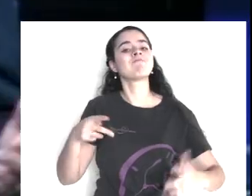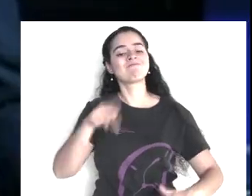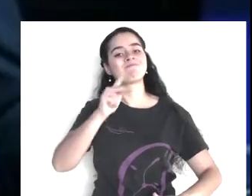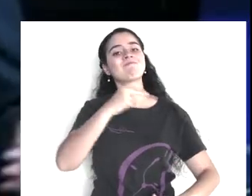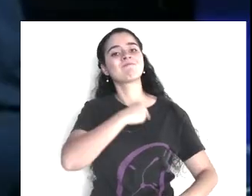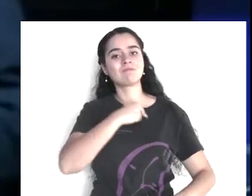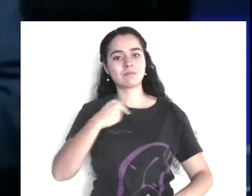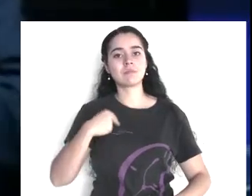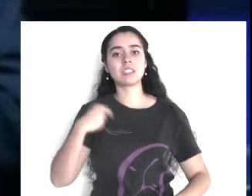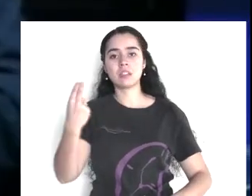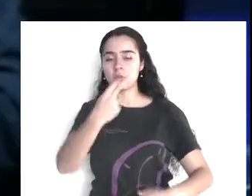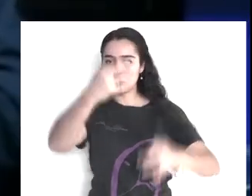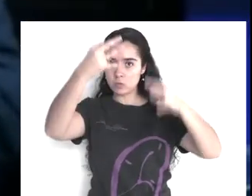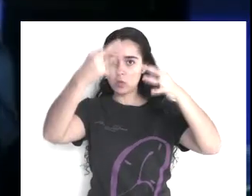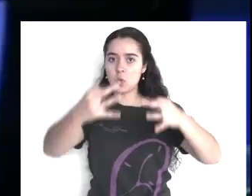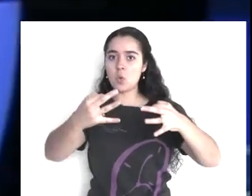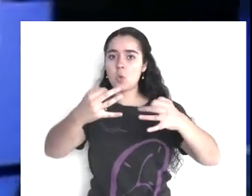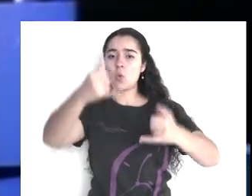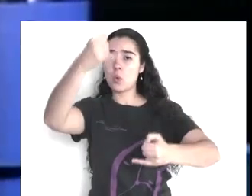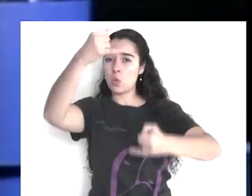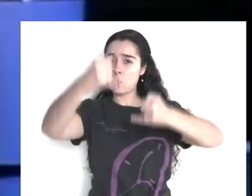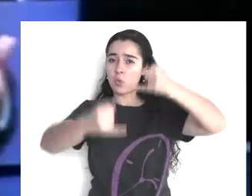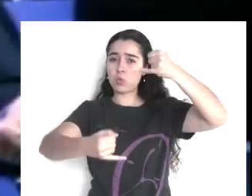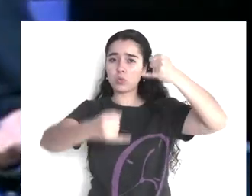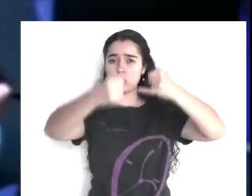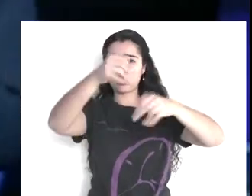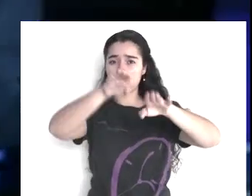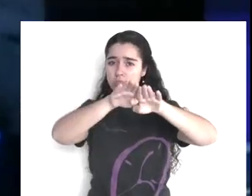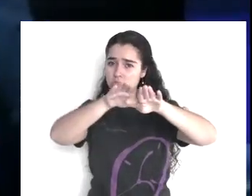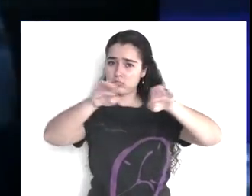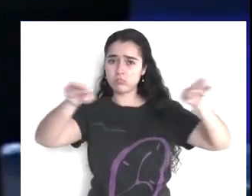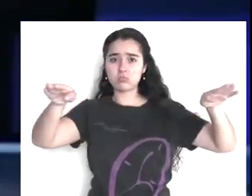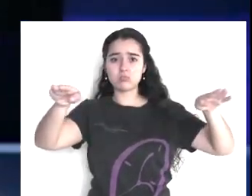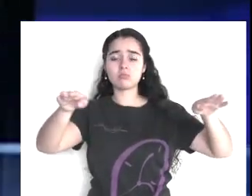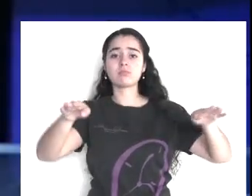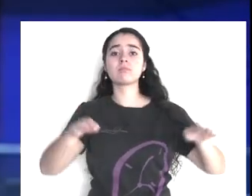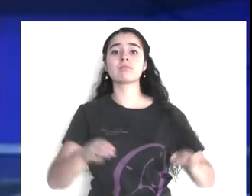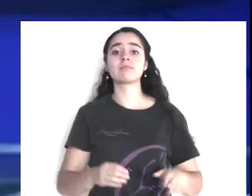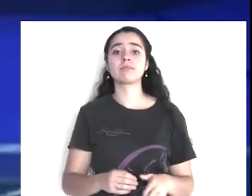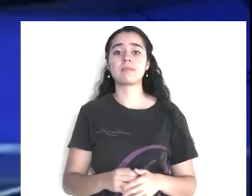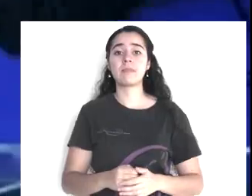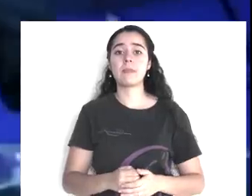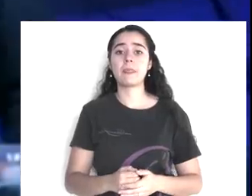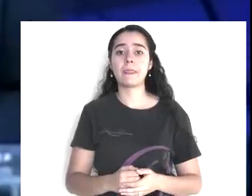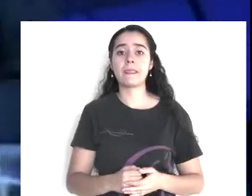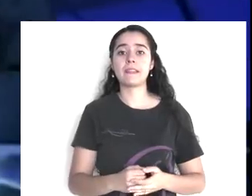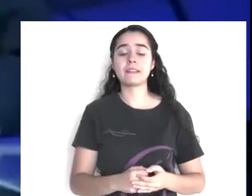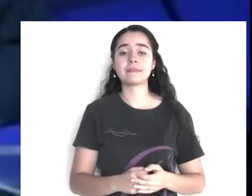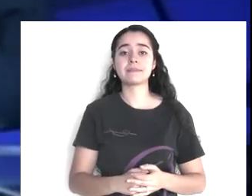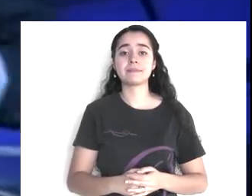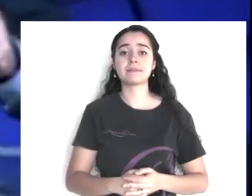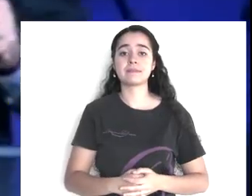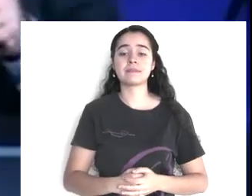es tan real esto, tan, es algo tan, tan, que te saca de,